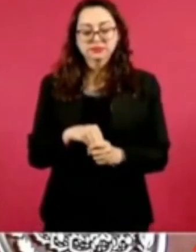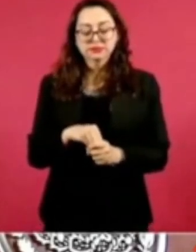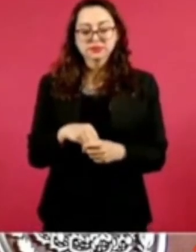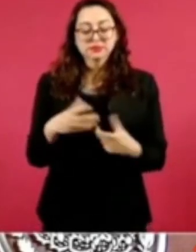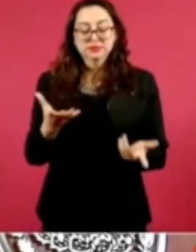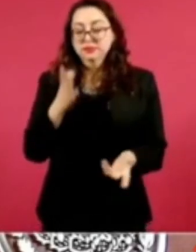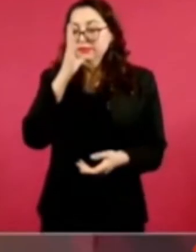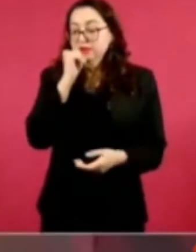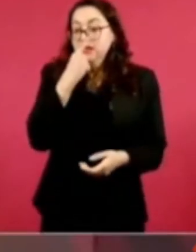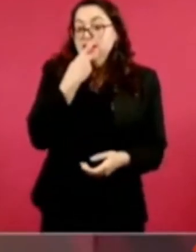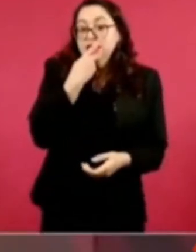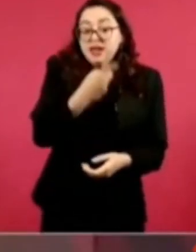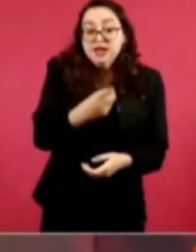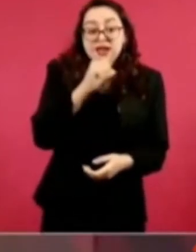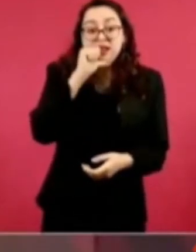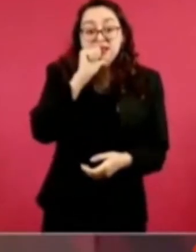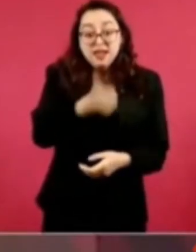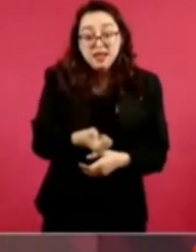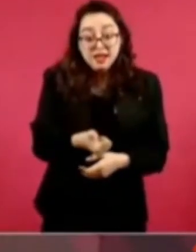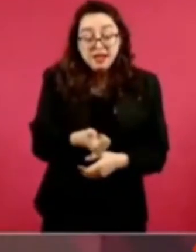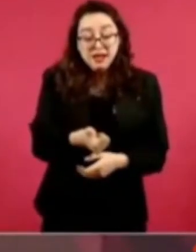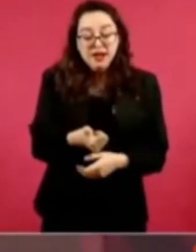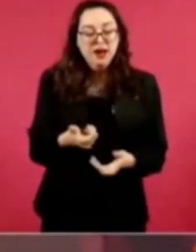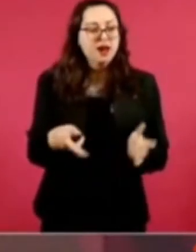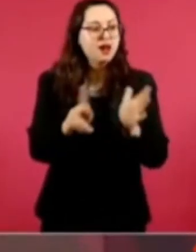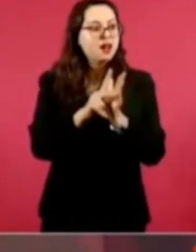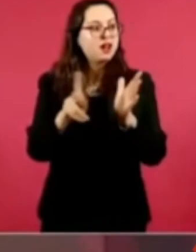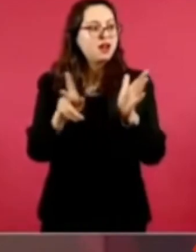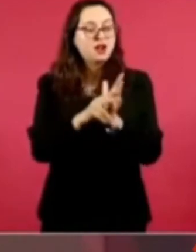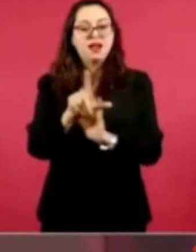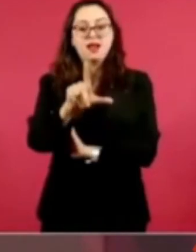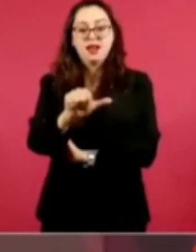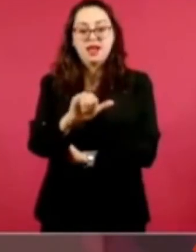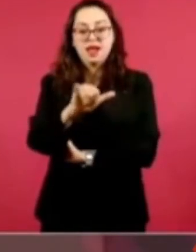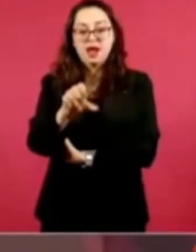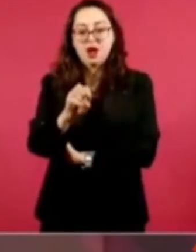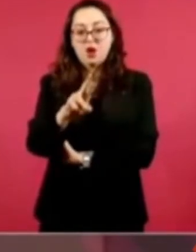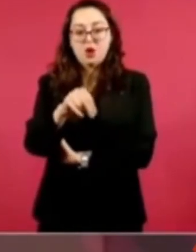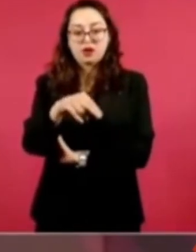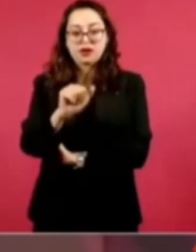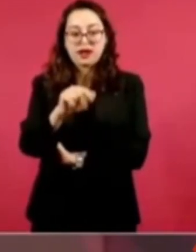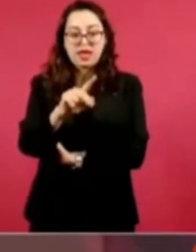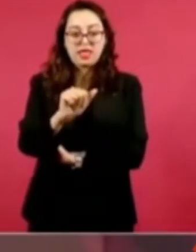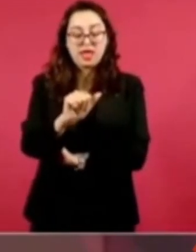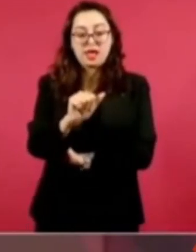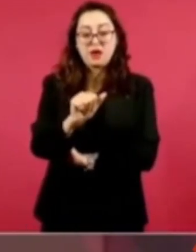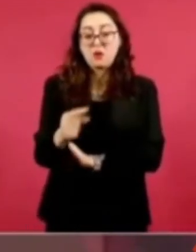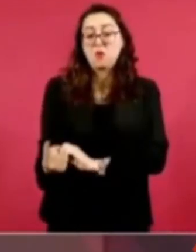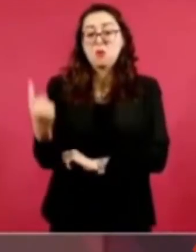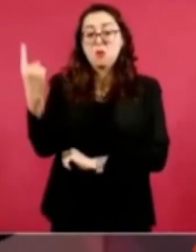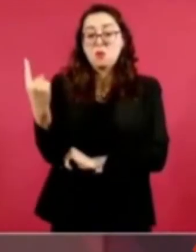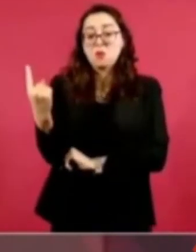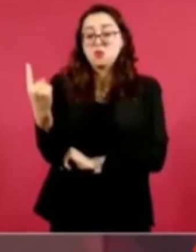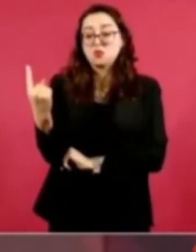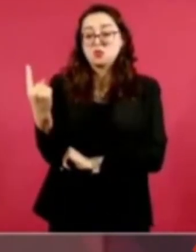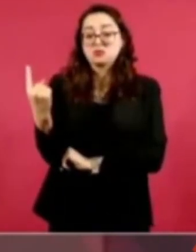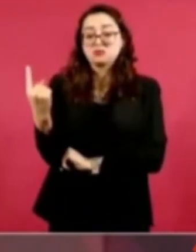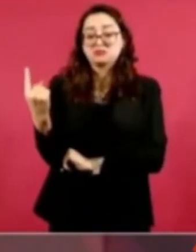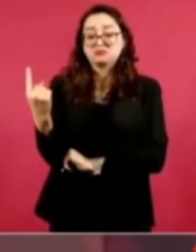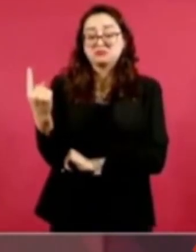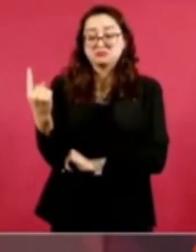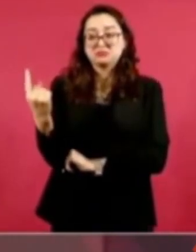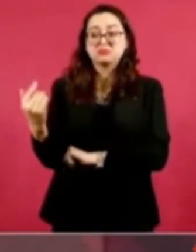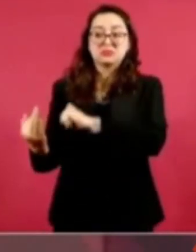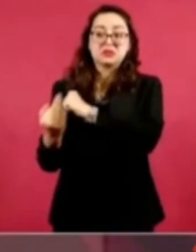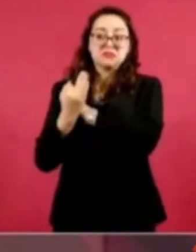Un periódico, La Jornada, pero imagínense, aclarar en La Jornada,